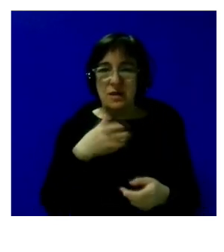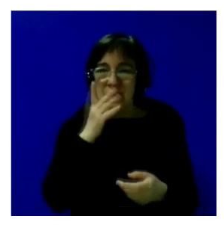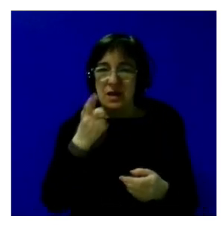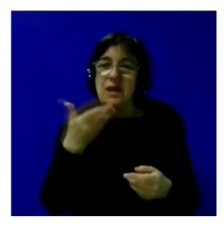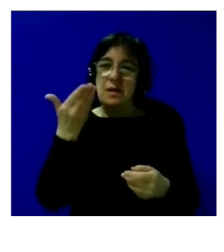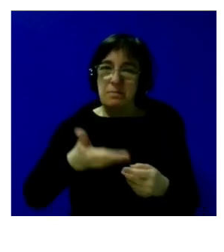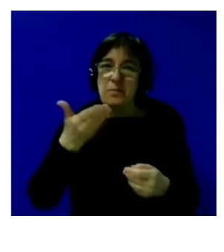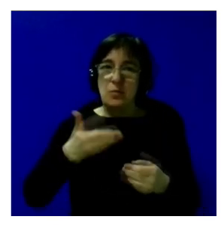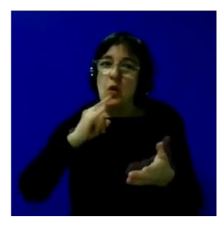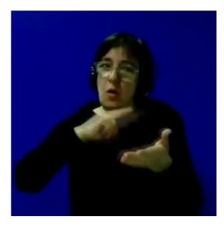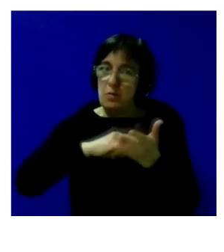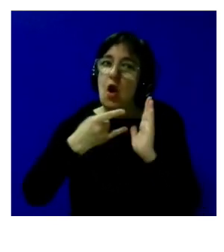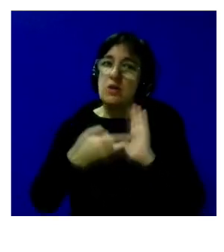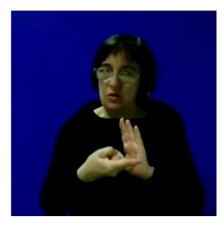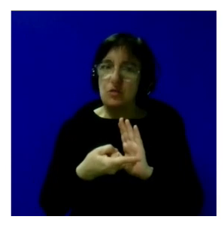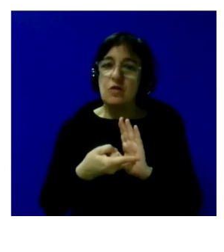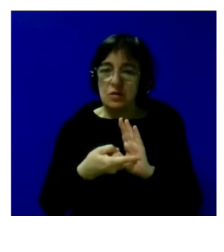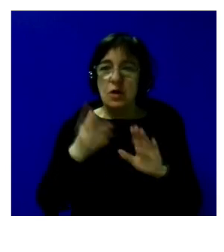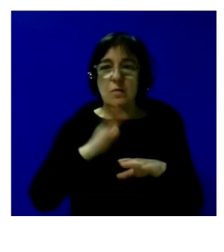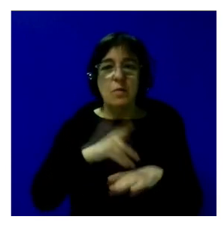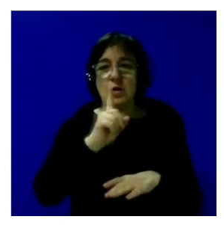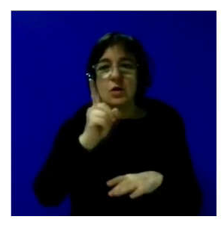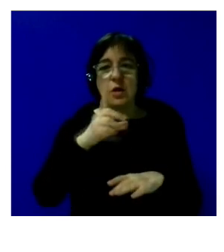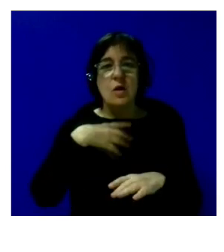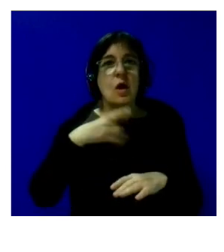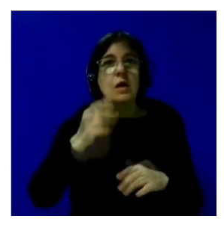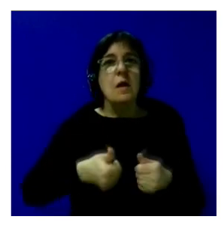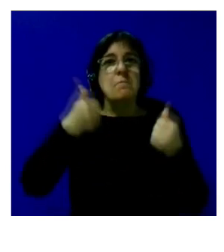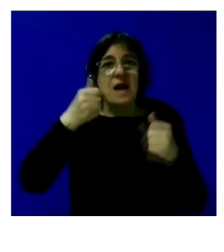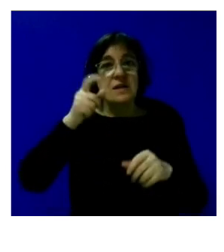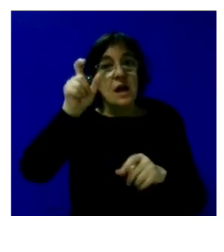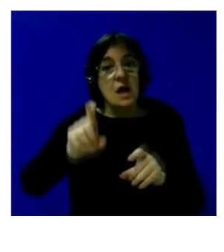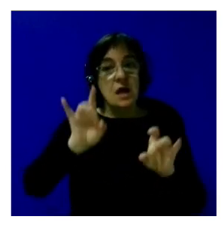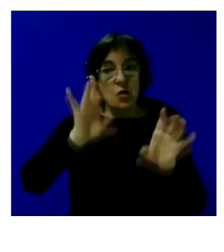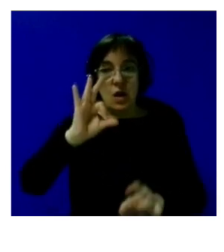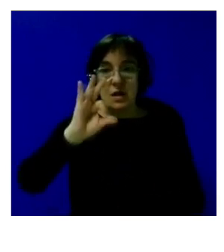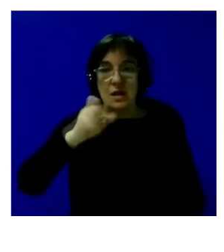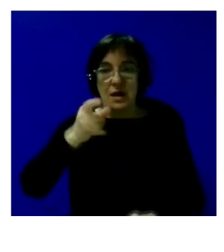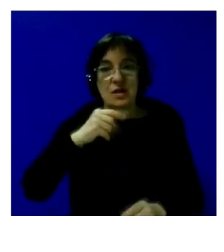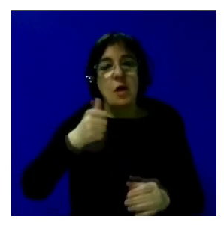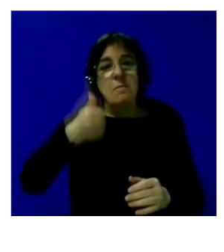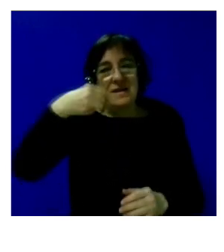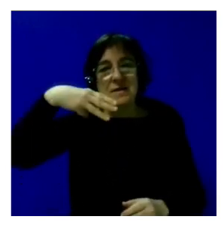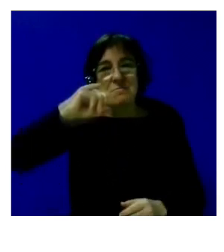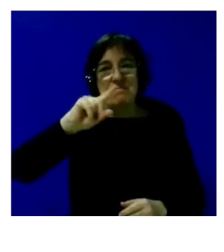importantes estos proyectos porque esto no puede pasar no puede haber más Sergios tiene que haber pues más Miguel Ángel